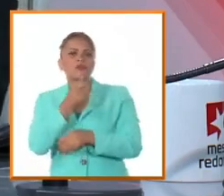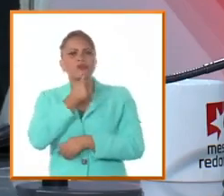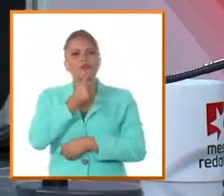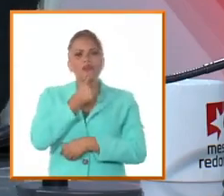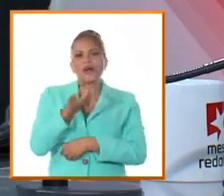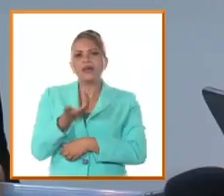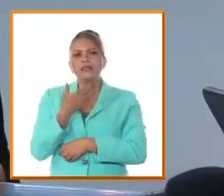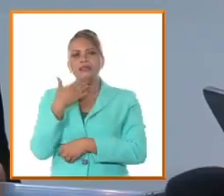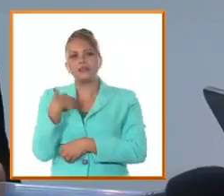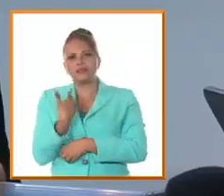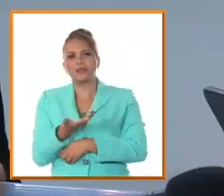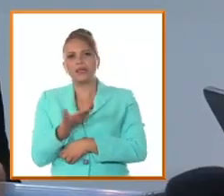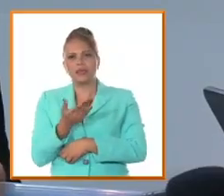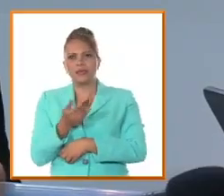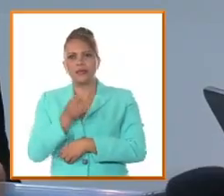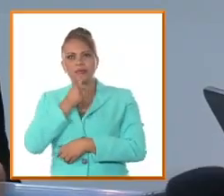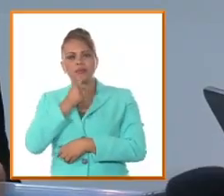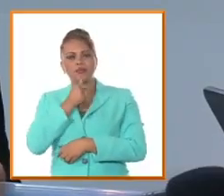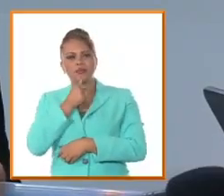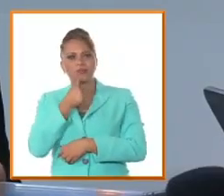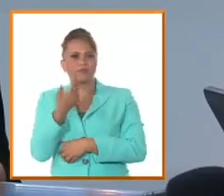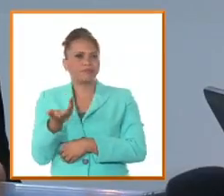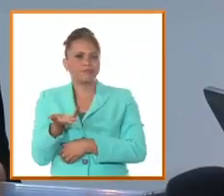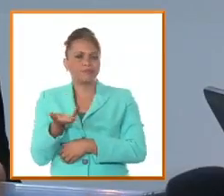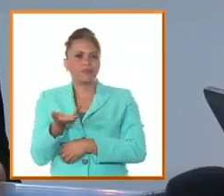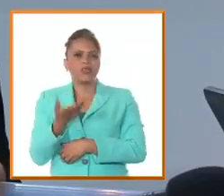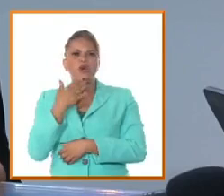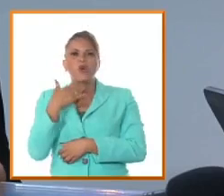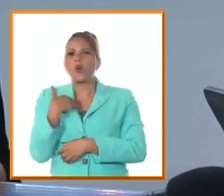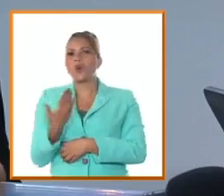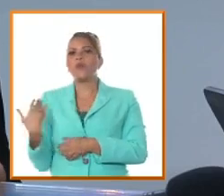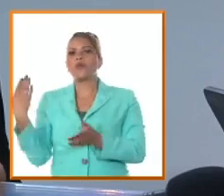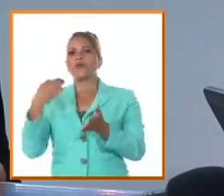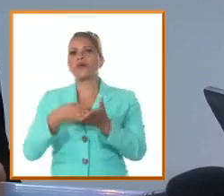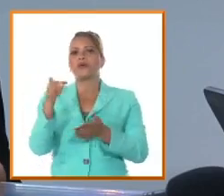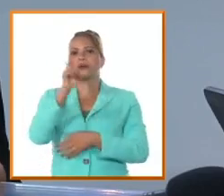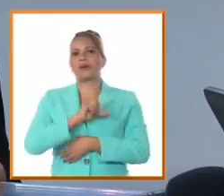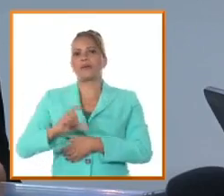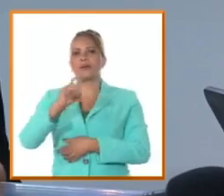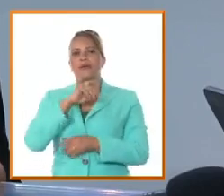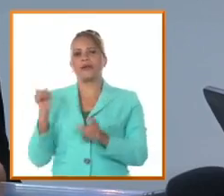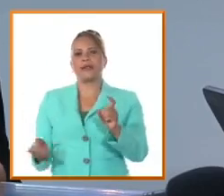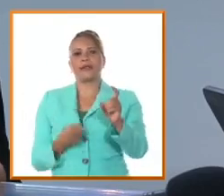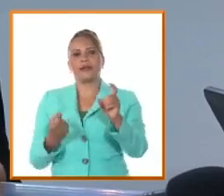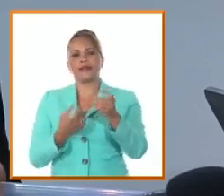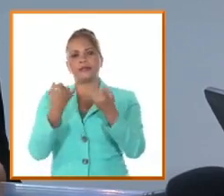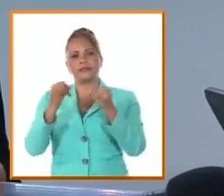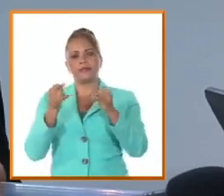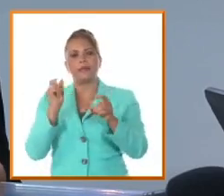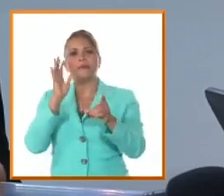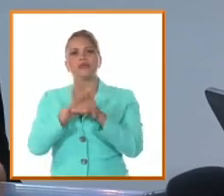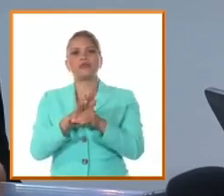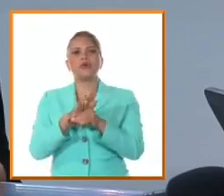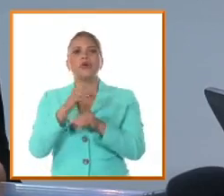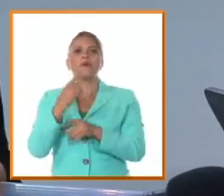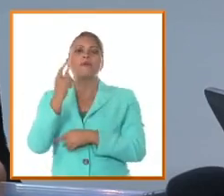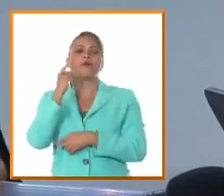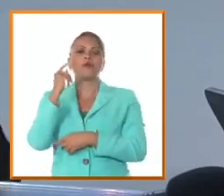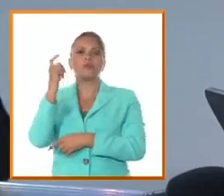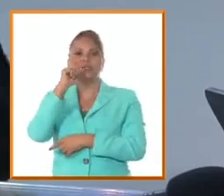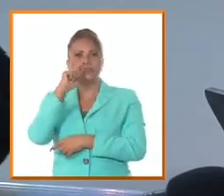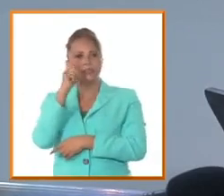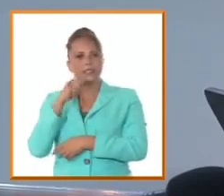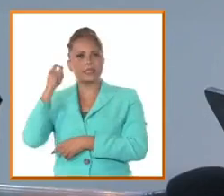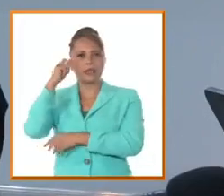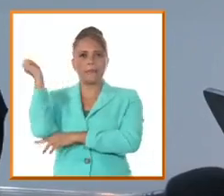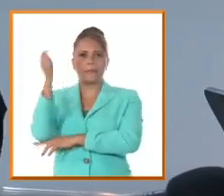toda esa llegada de los camagüeyanos a nuestra gesta independentista comenzada por Carlos Maldés después del 10 de octubre de 68